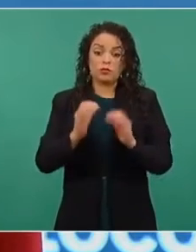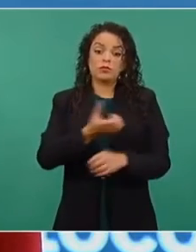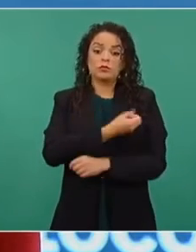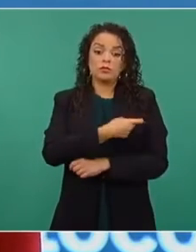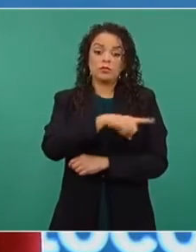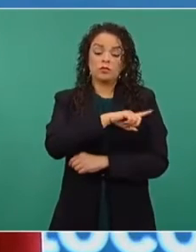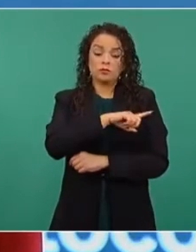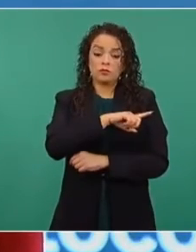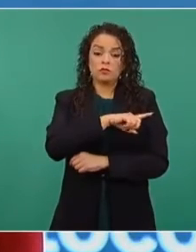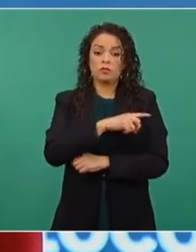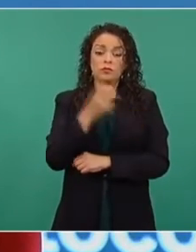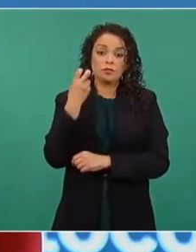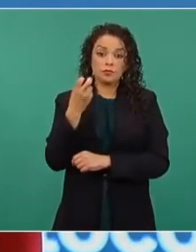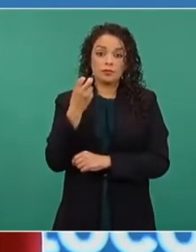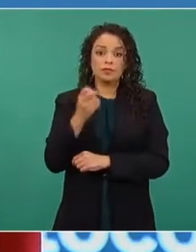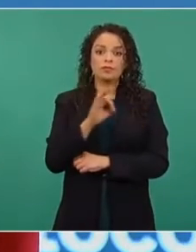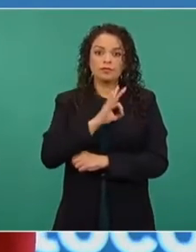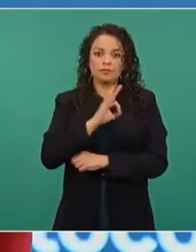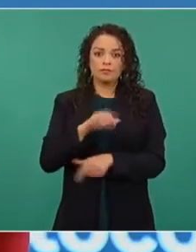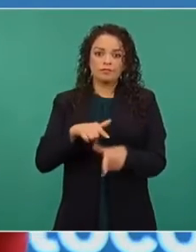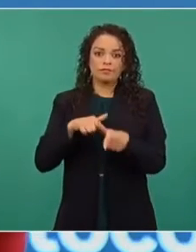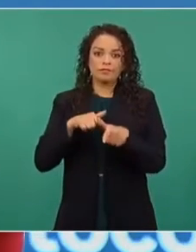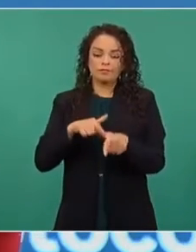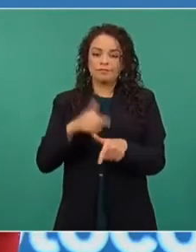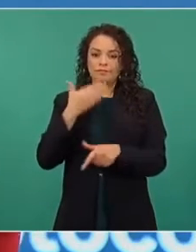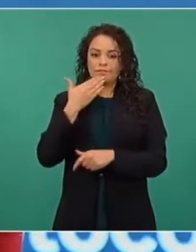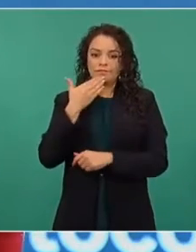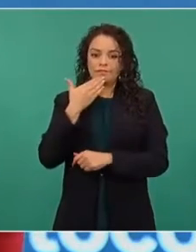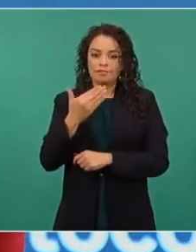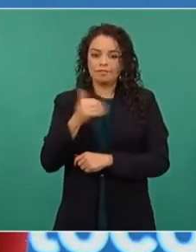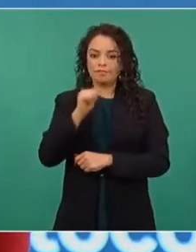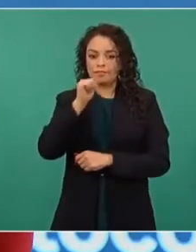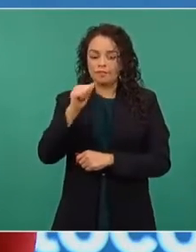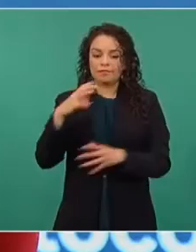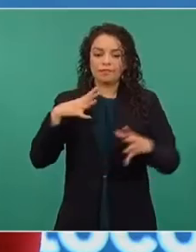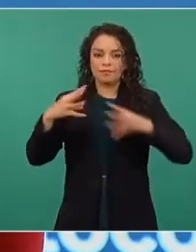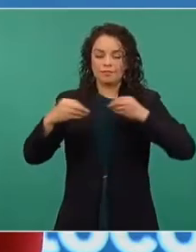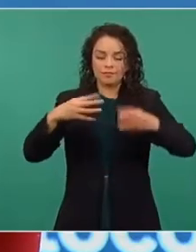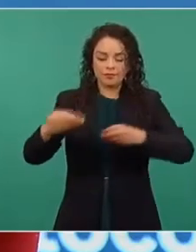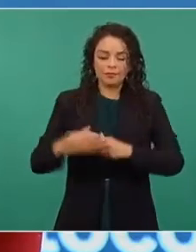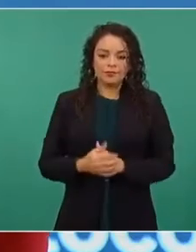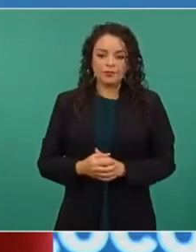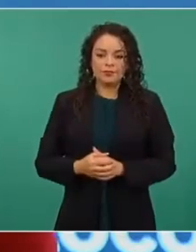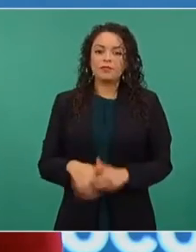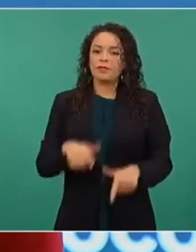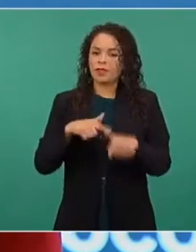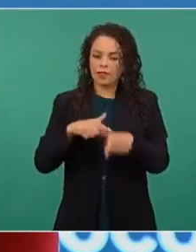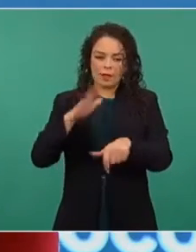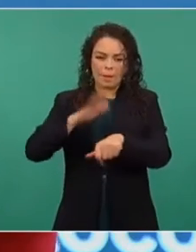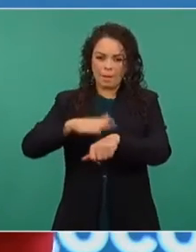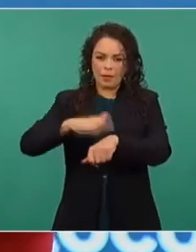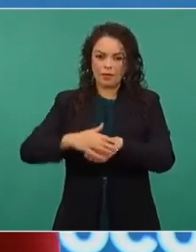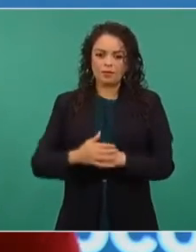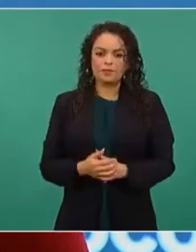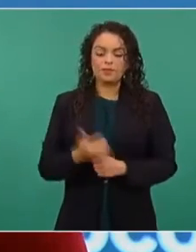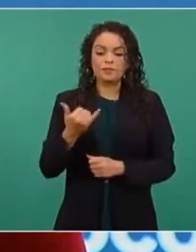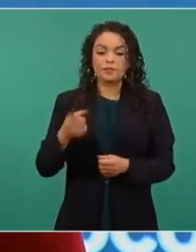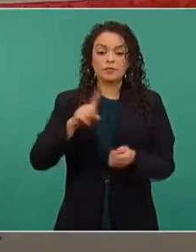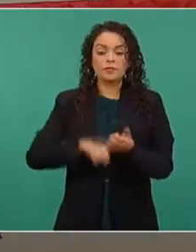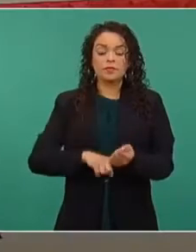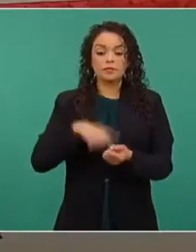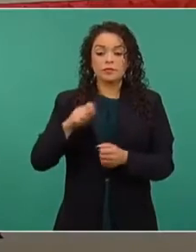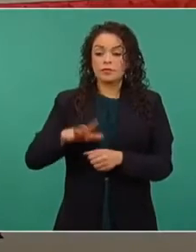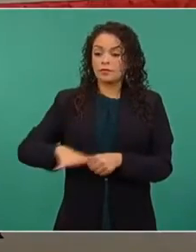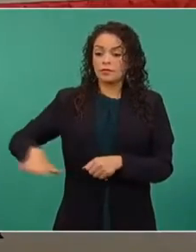se pueda tener esos resultados, que todavía seguimos por más. Y aprovecho también para en nombre del sector educativo,